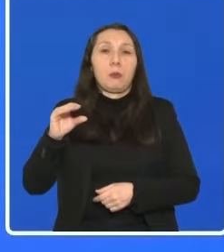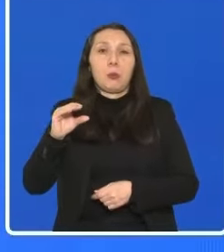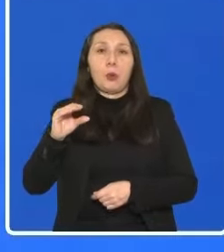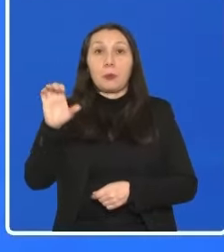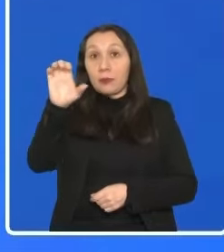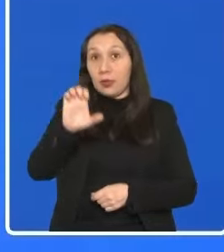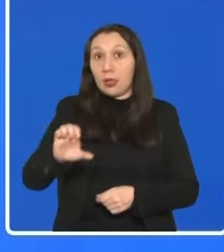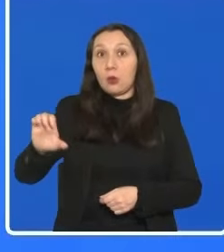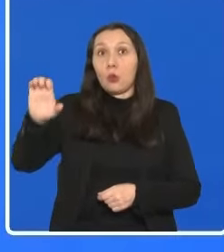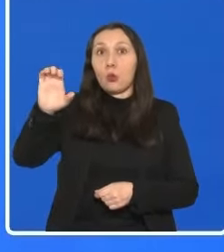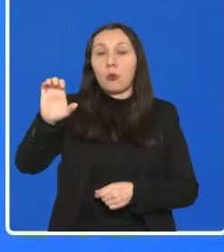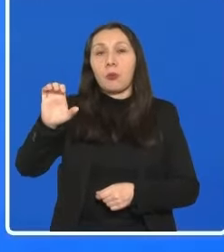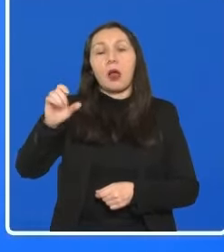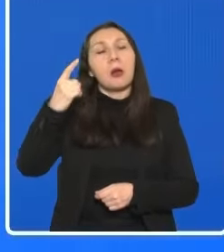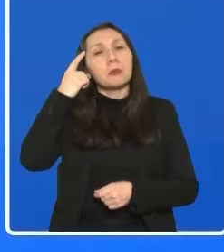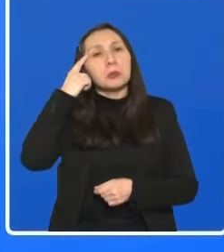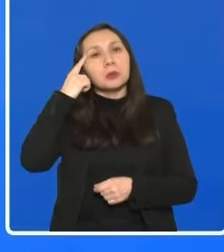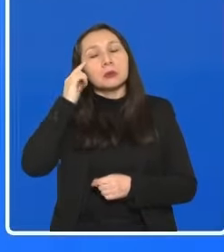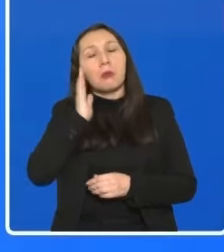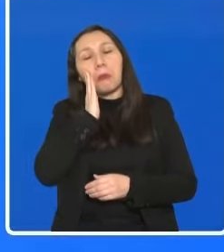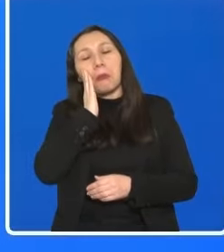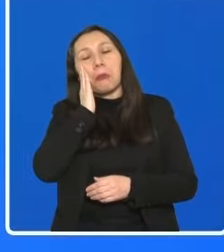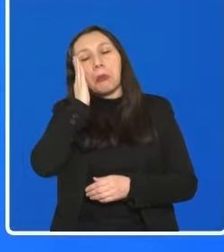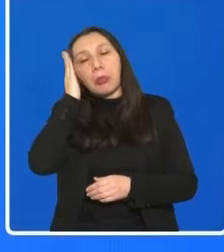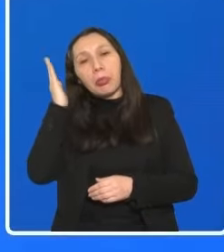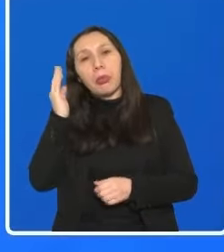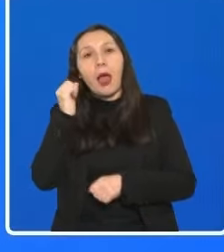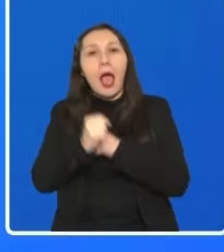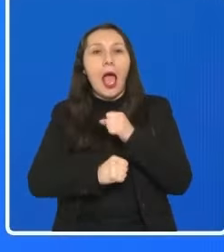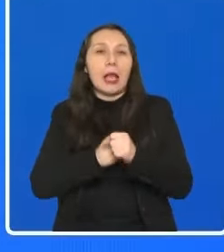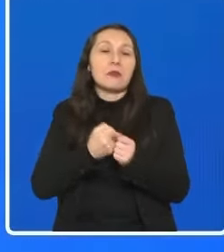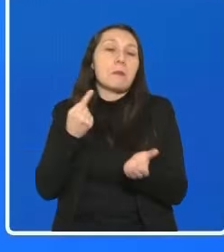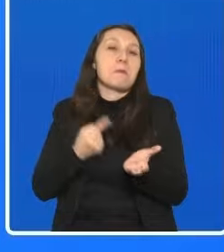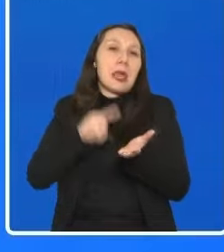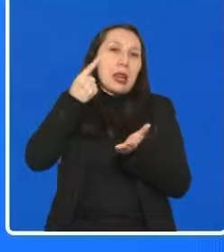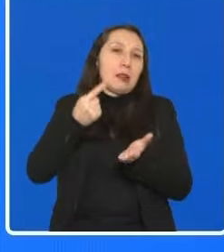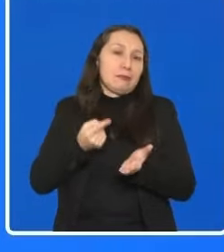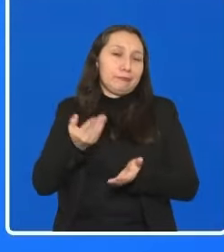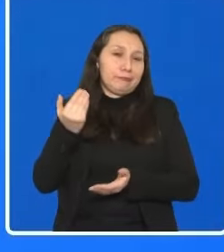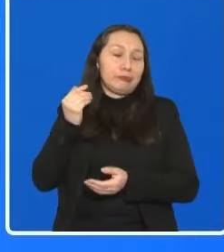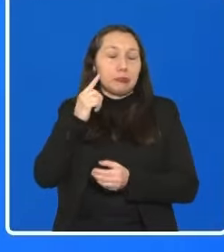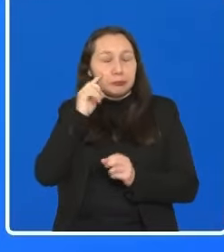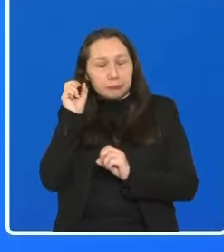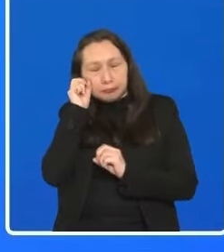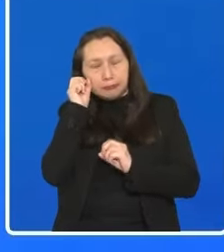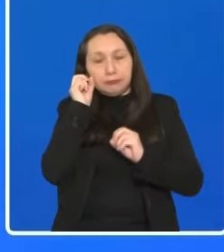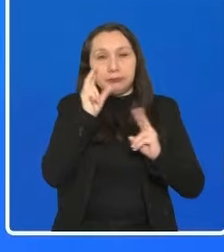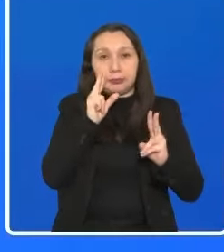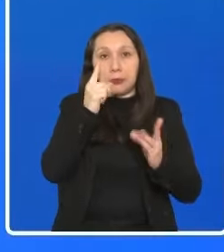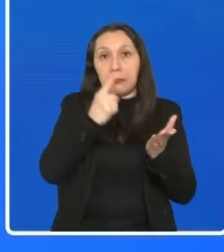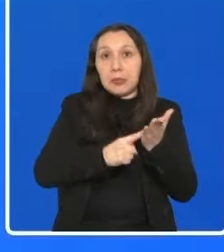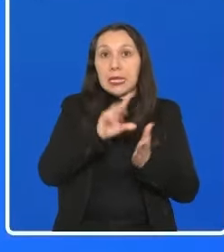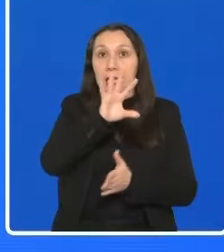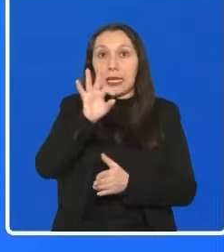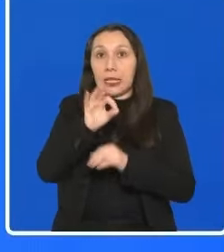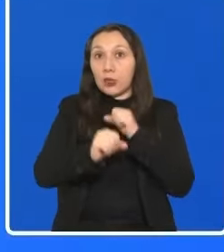Europa se hubiese quedado dormido en el año 1000 y despertara en el año 1500,